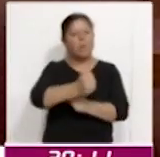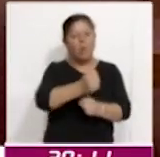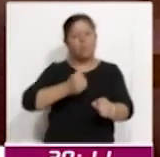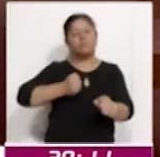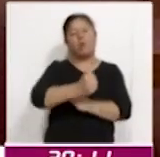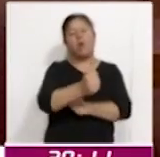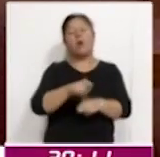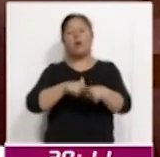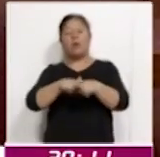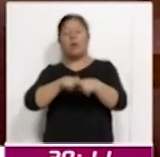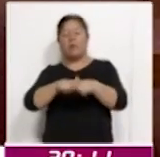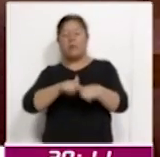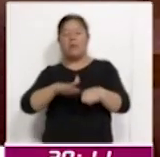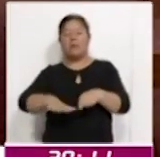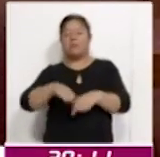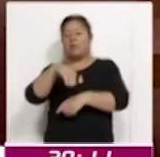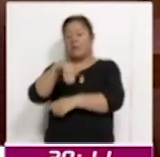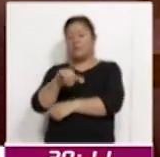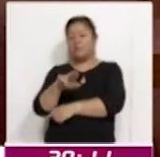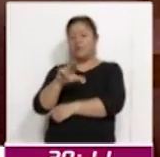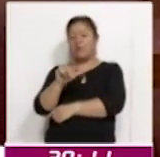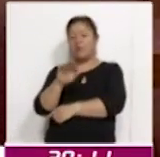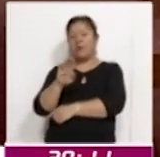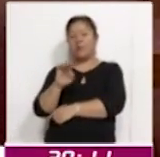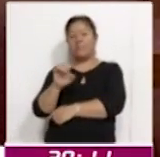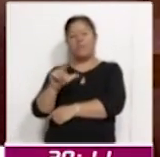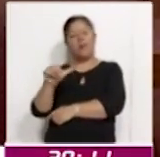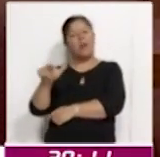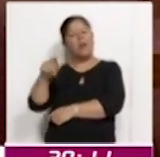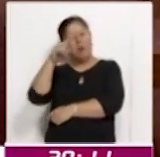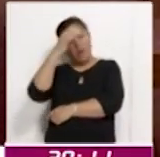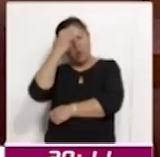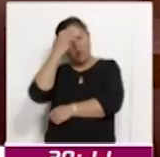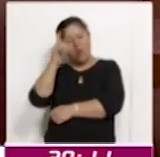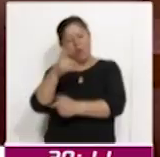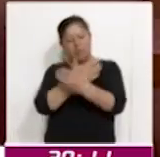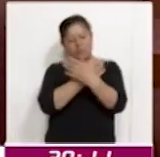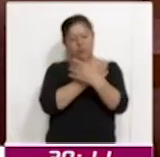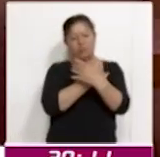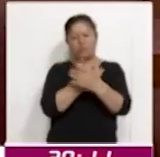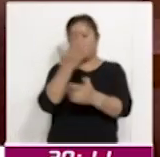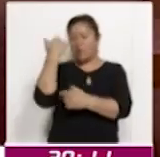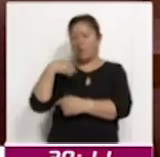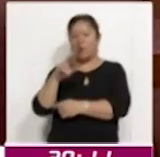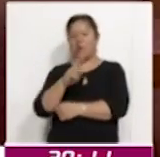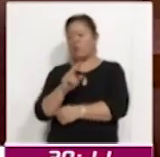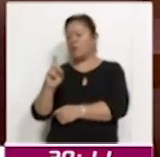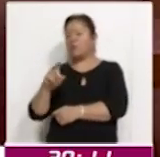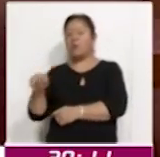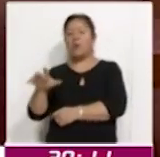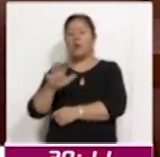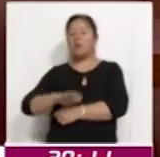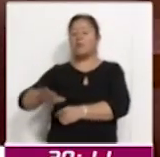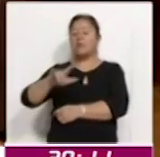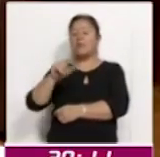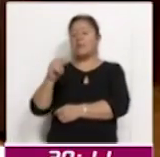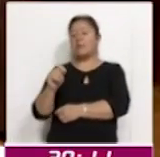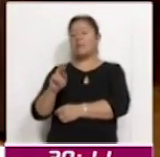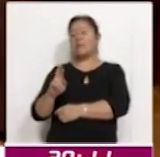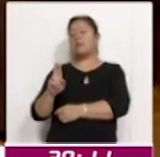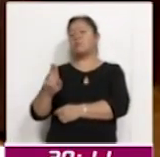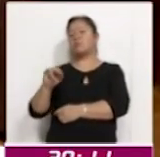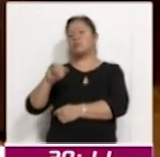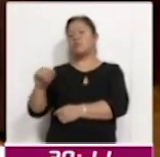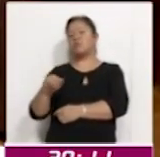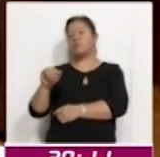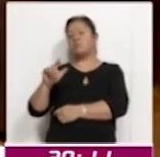Mirabal, también conocidas como las mariposas, en el régimen de Trujillo, en República Dominicana, y que bueno, tiene la